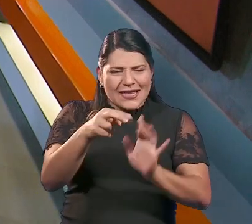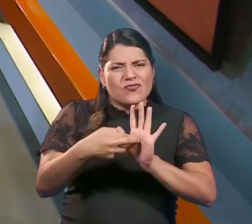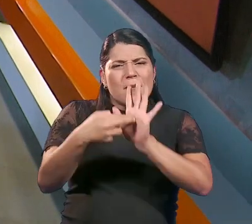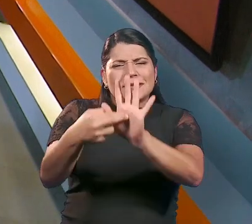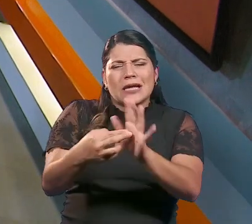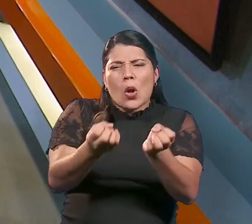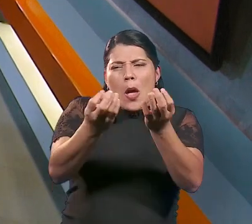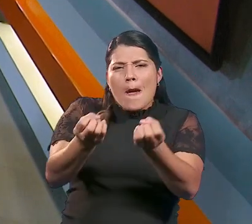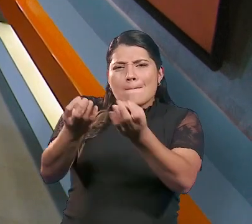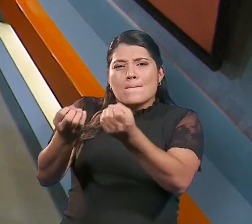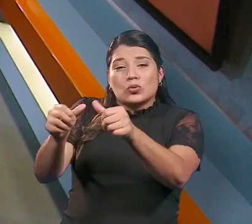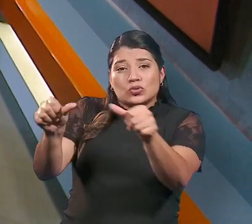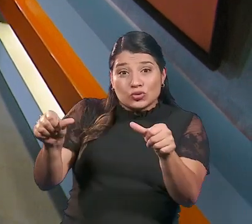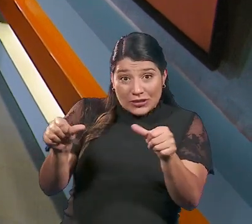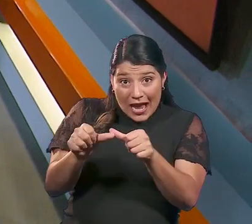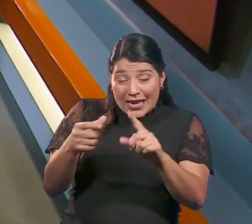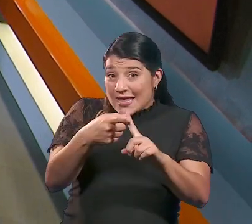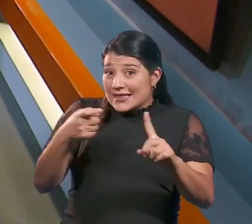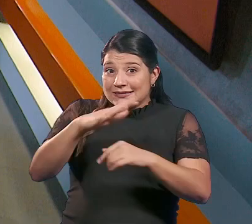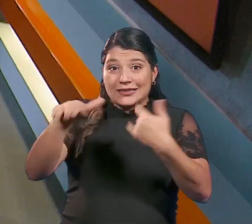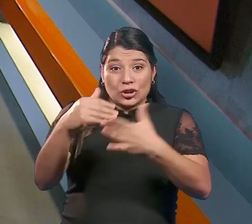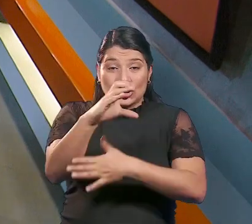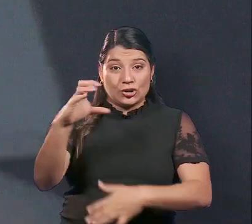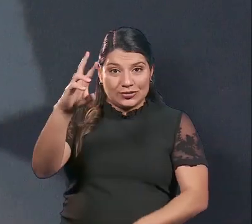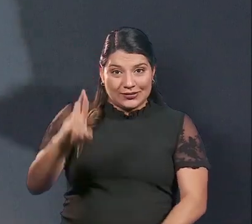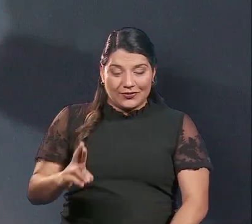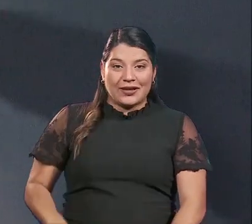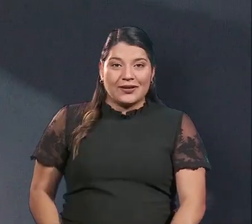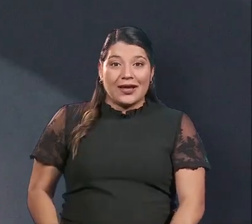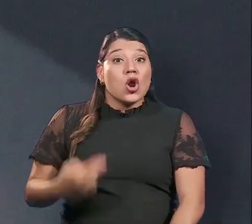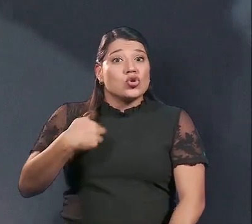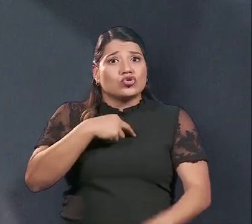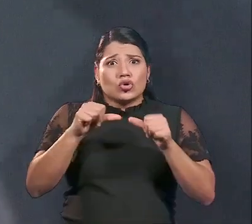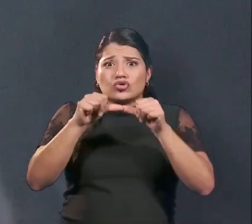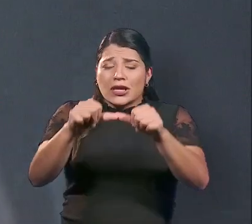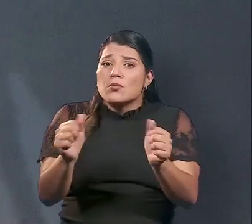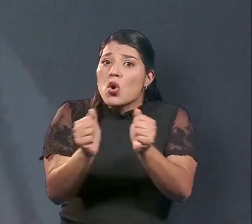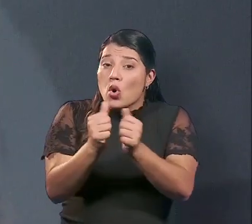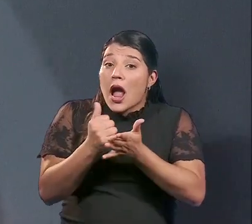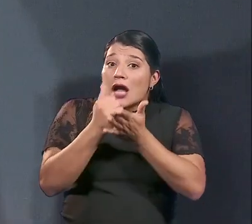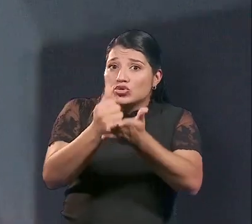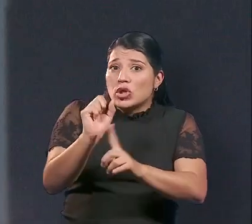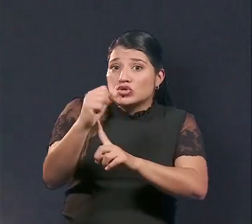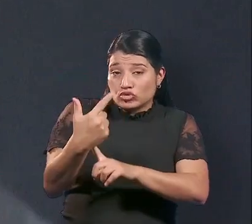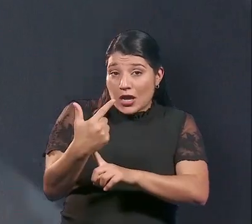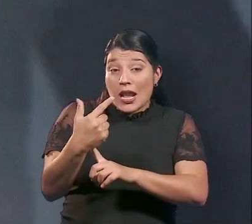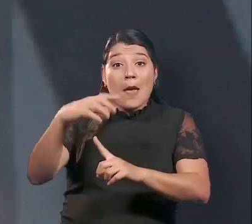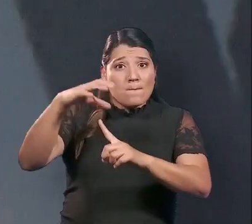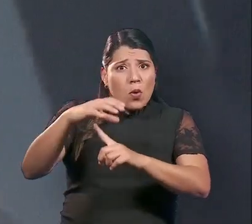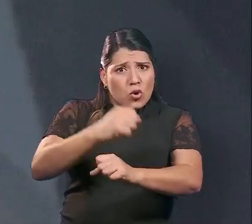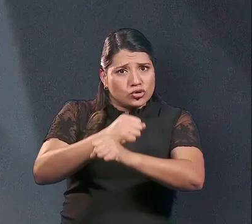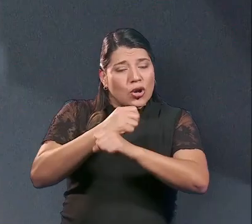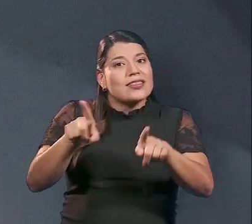representaron a múltiples sectores provenientes de todo el país. Continuando con las acciones sociales, Popular Seguros